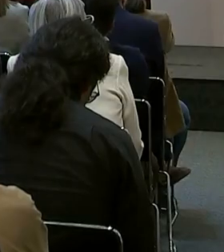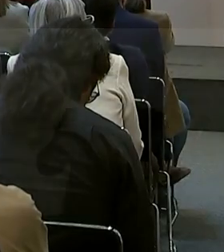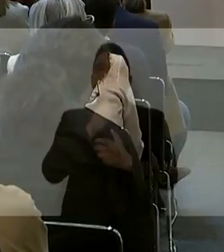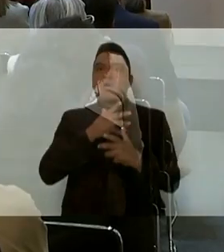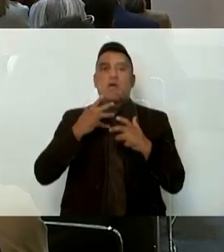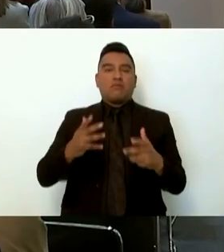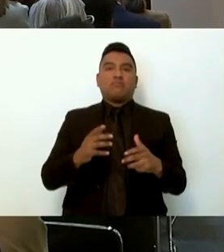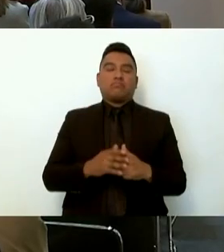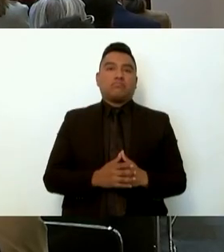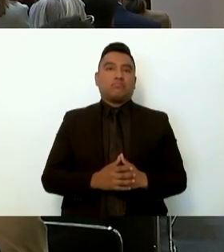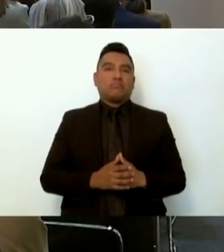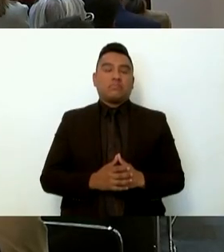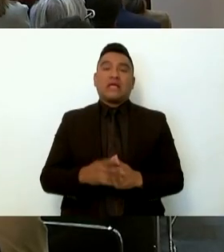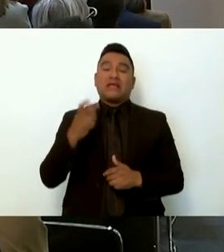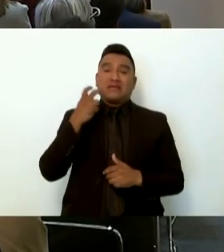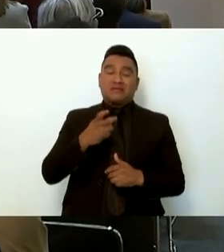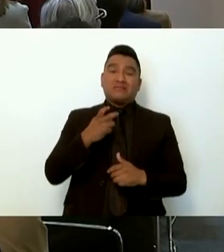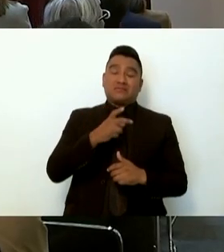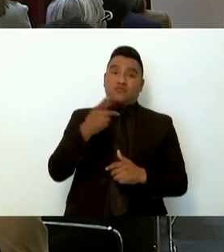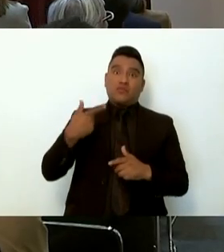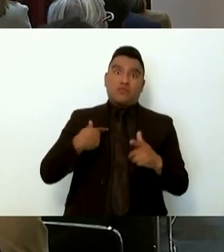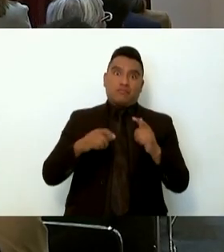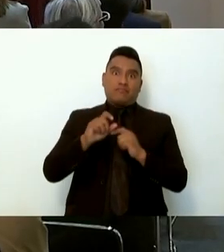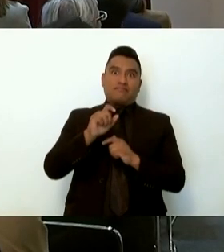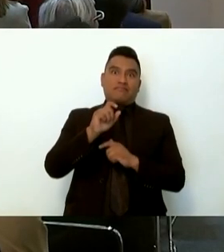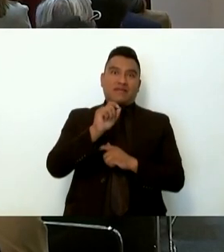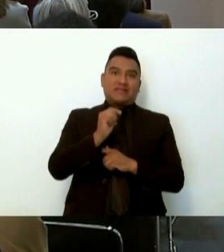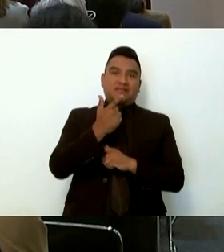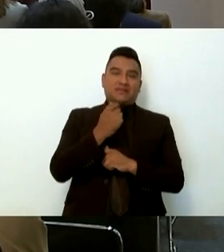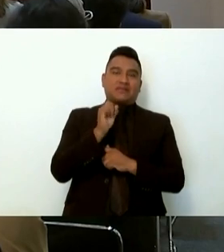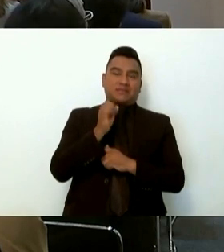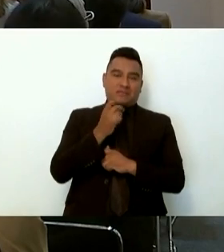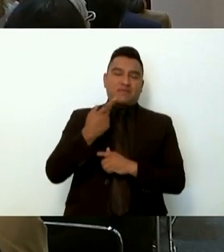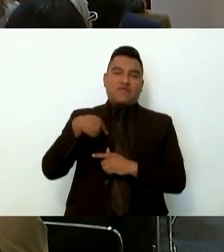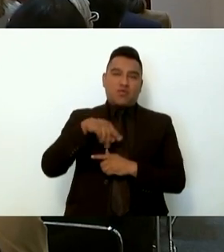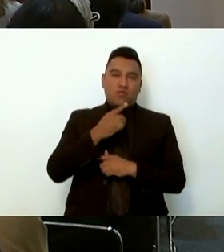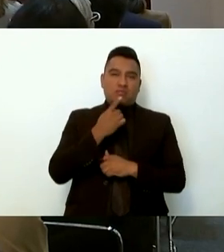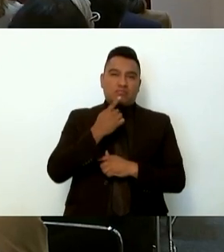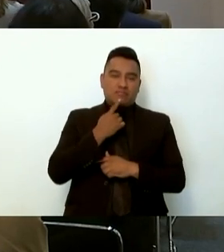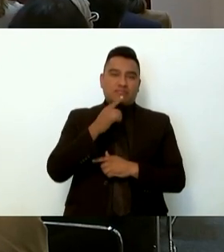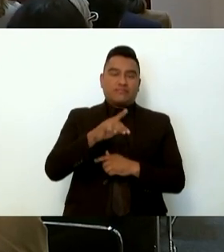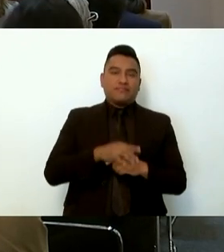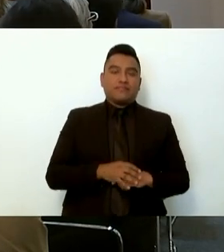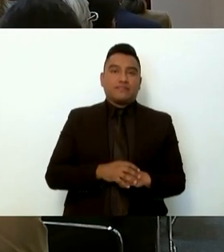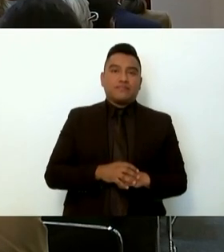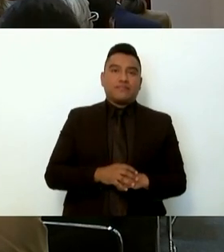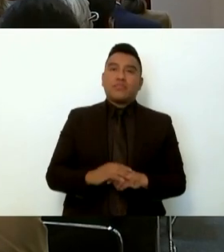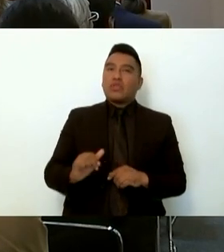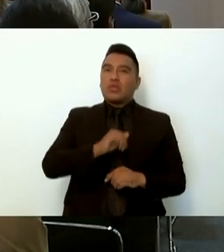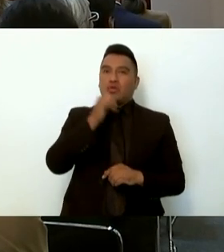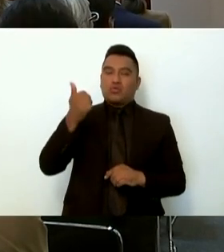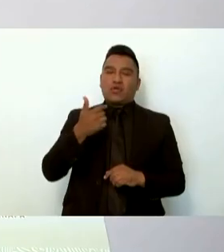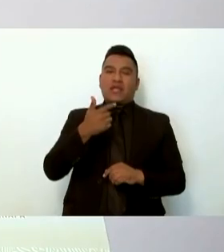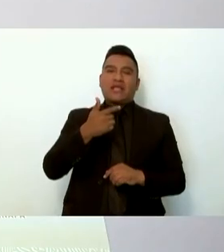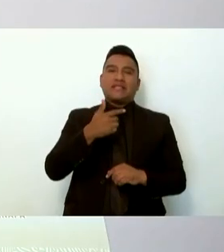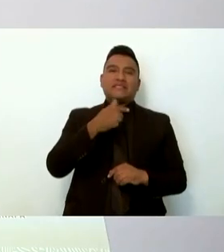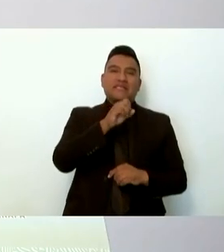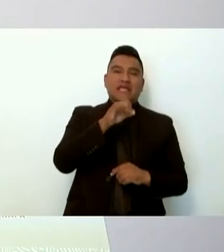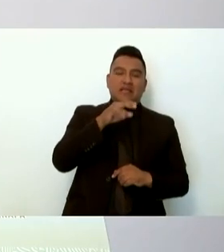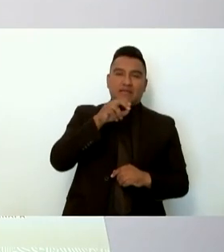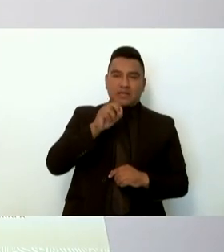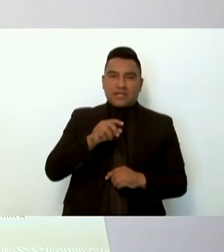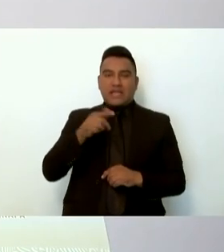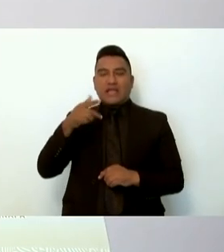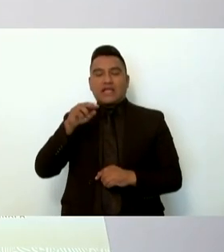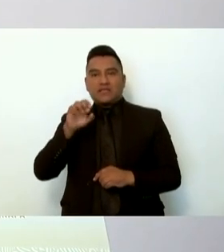mensaje del 27 de septiembre y tenemos otros donde entre el Silver y el Gués el Señor